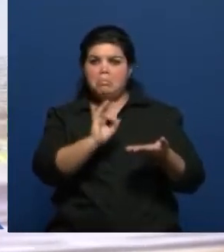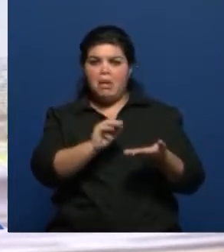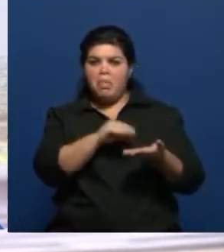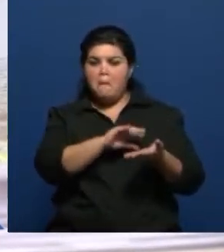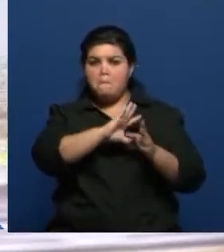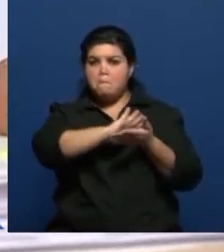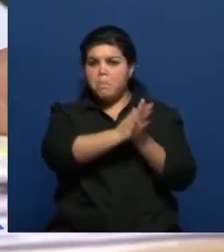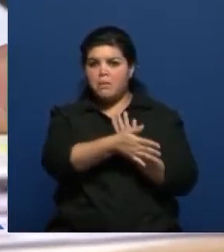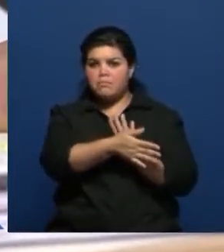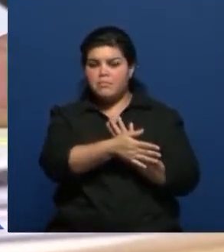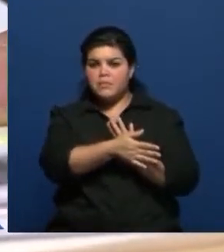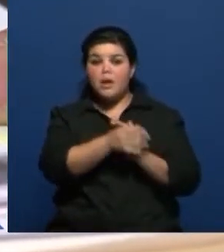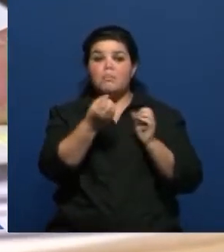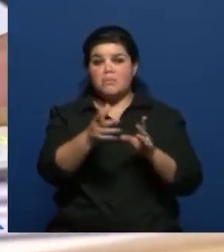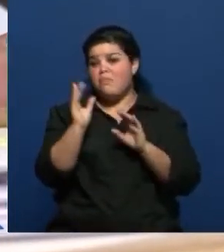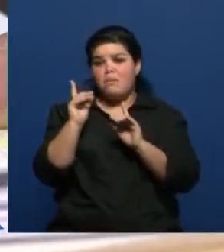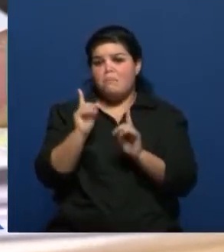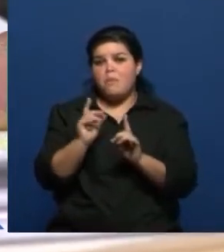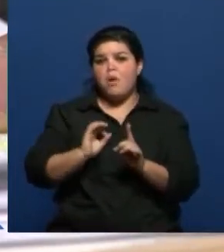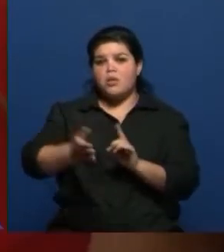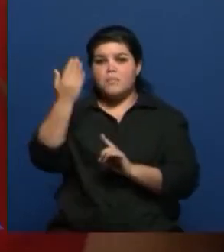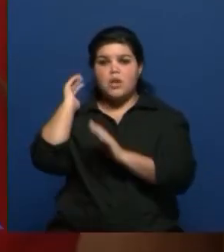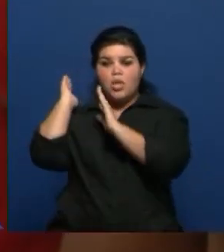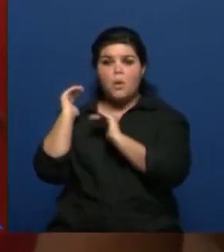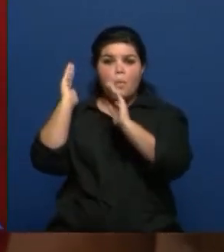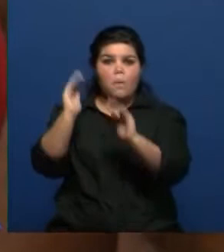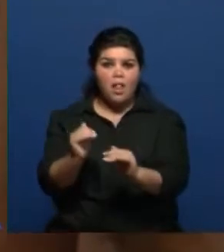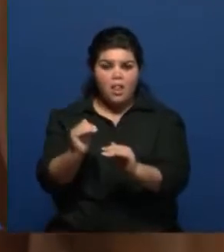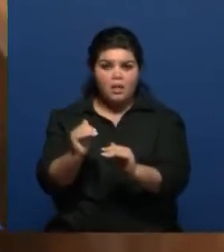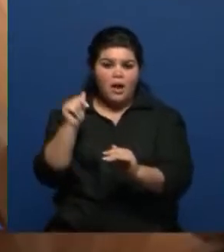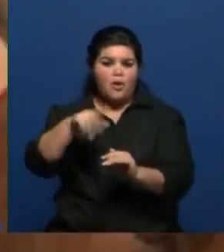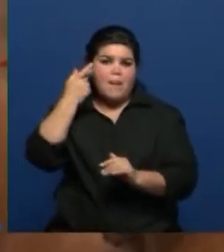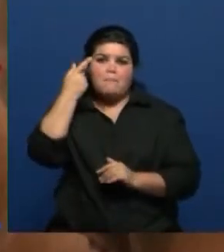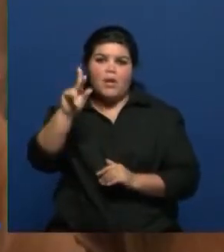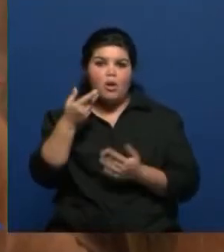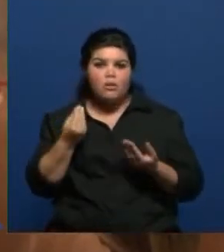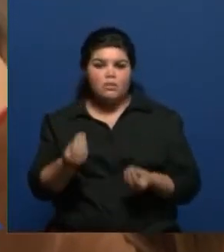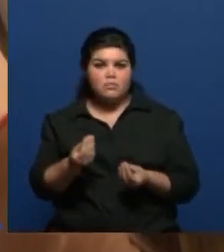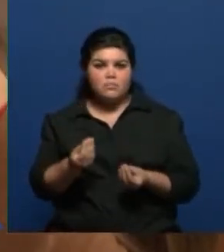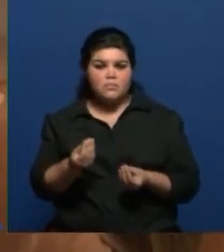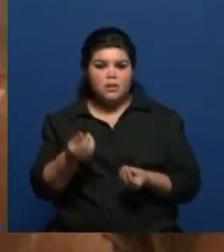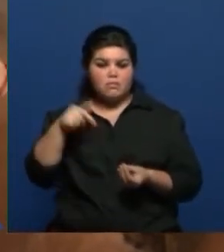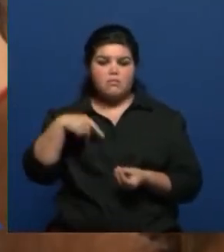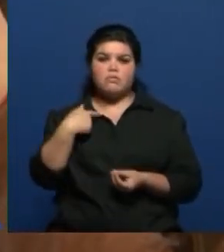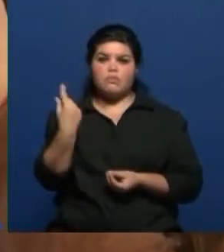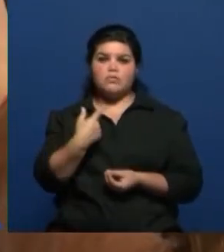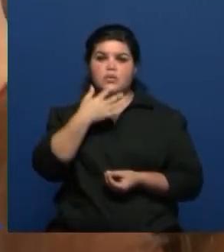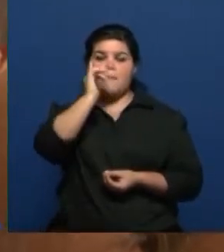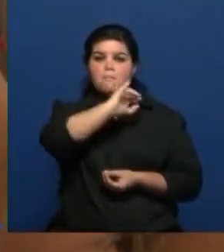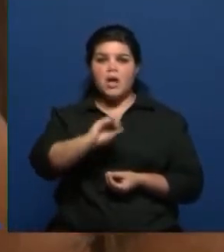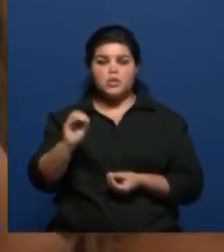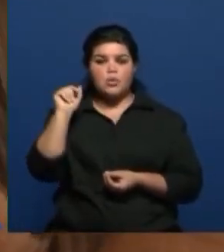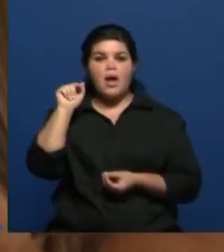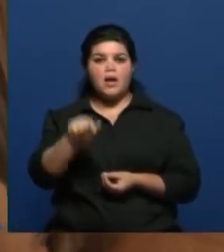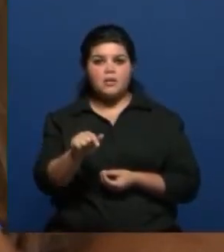estamos en la misma situación del año pasado, lo que quiere decir que estamos peor, porque nosotros en marzo tendríamos que haber tenido